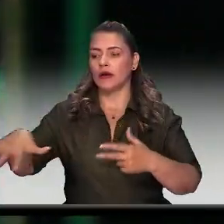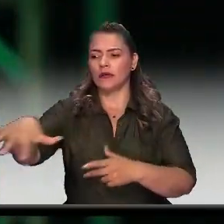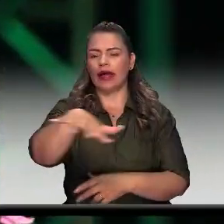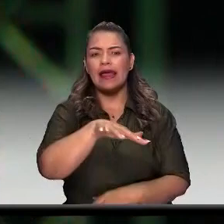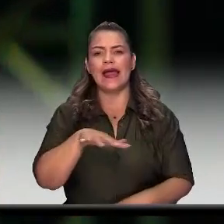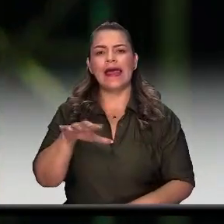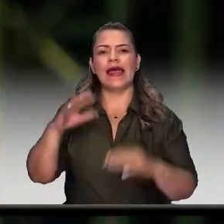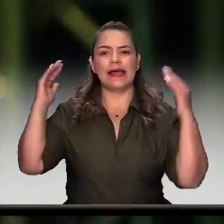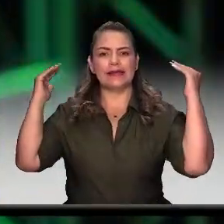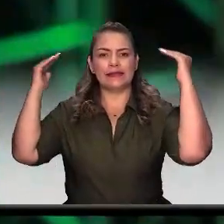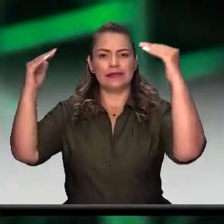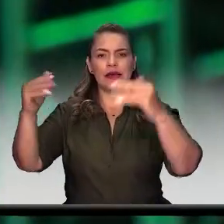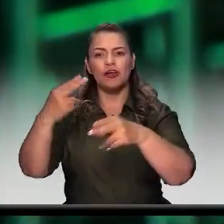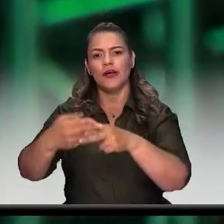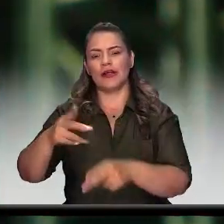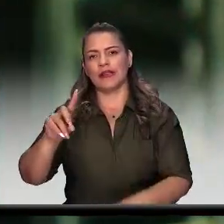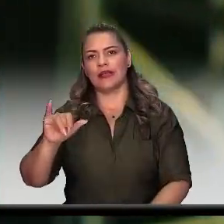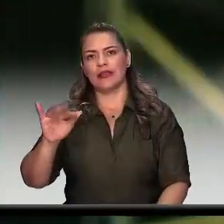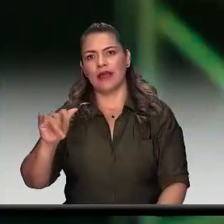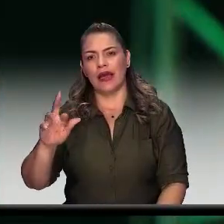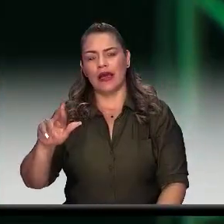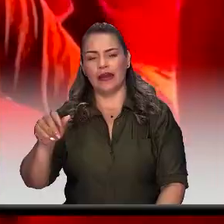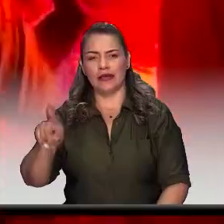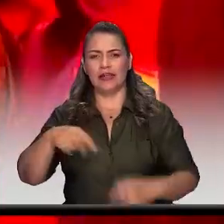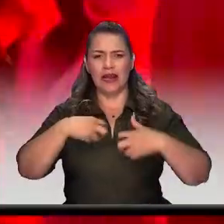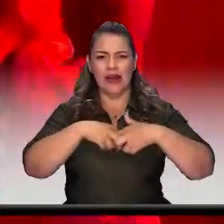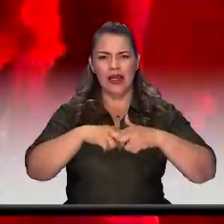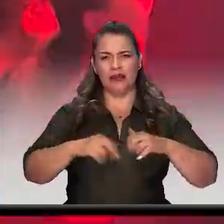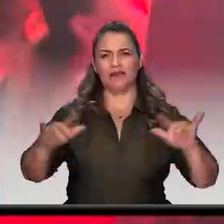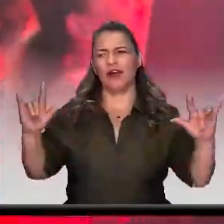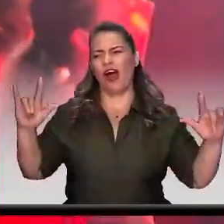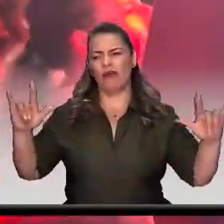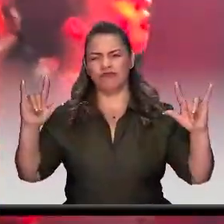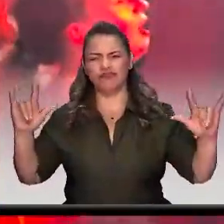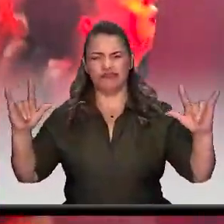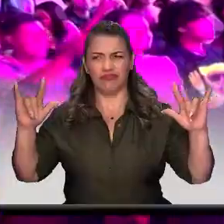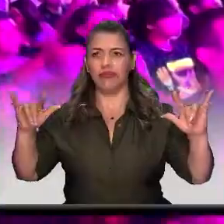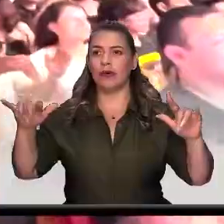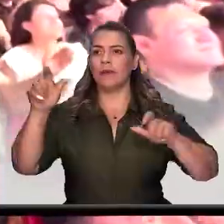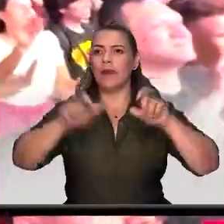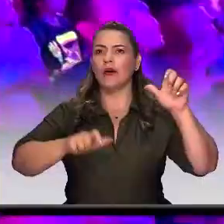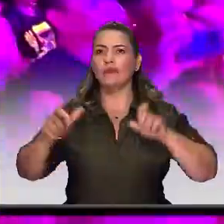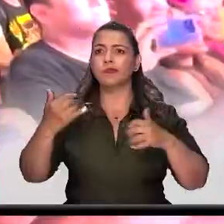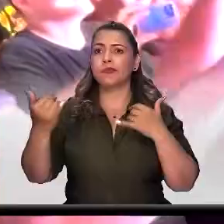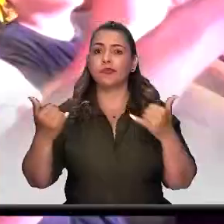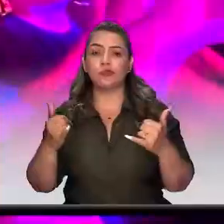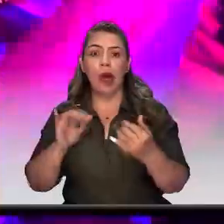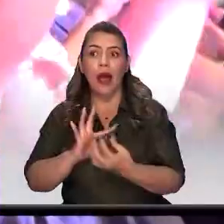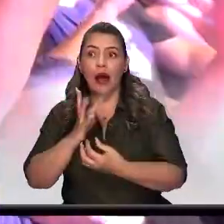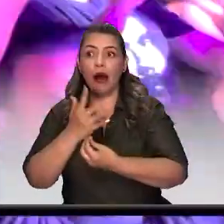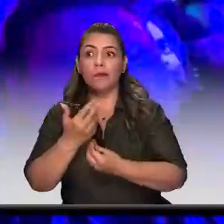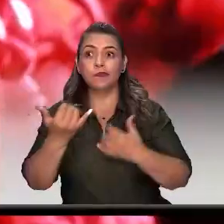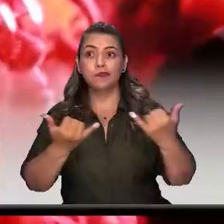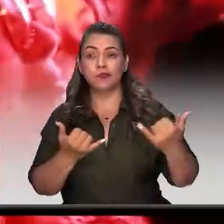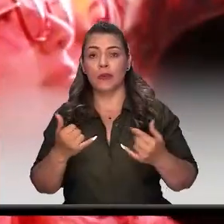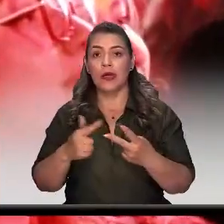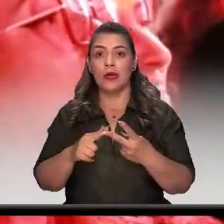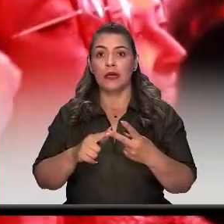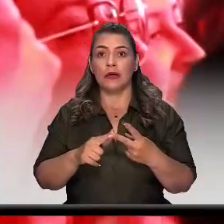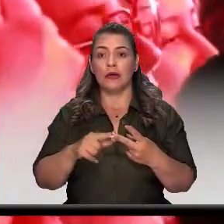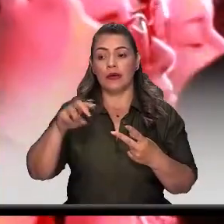Con una noche de rock y reggaetón, Itagüí vibró con el talento y energía, donde nuestros artistas locales, Nat,